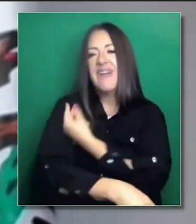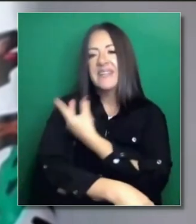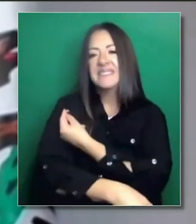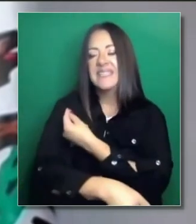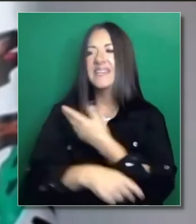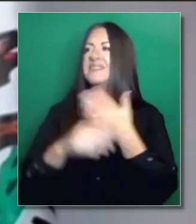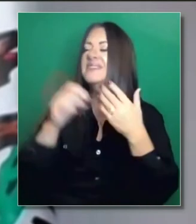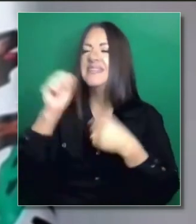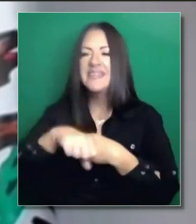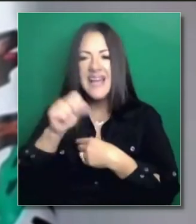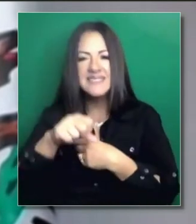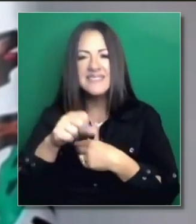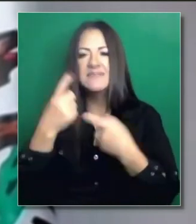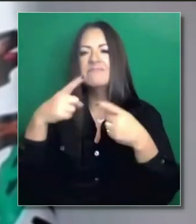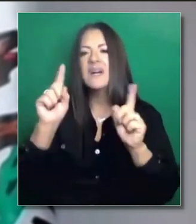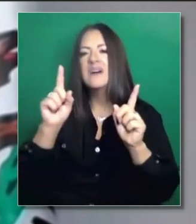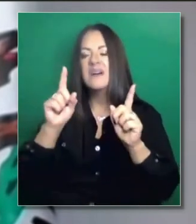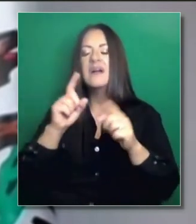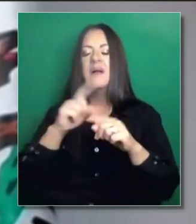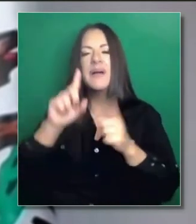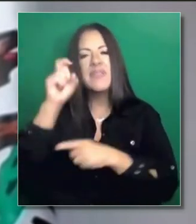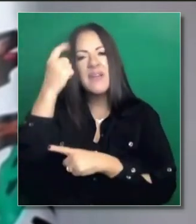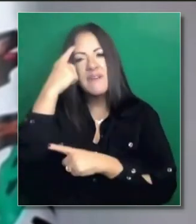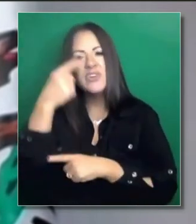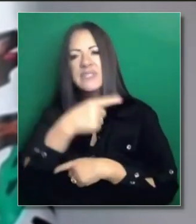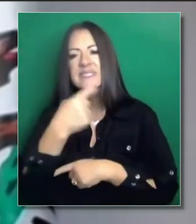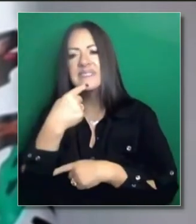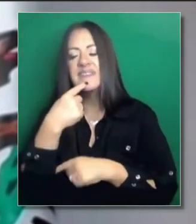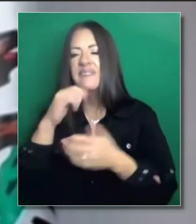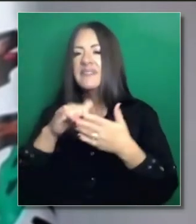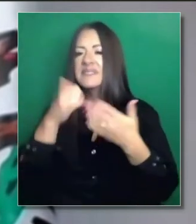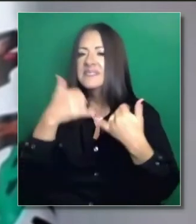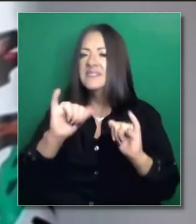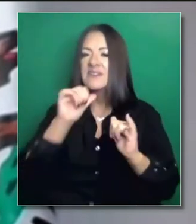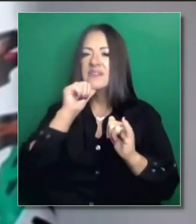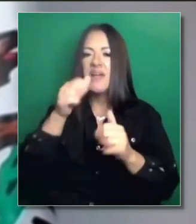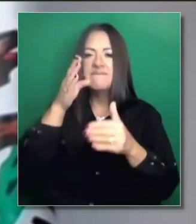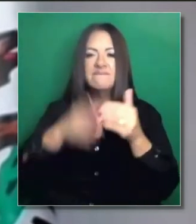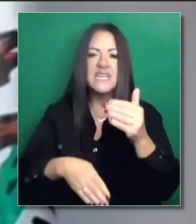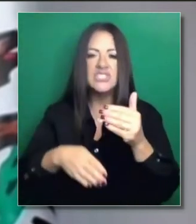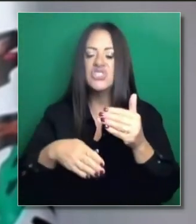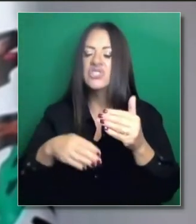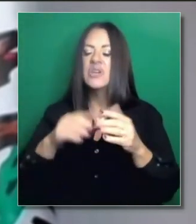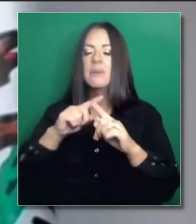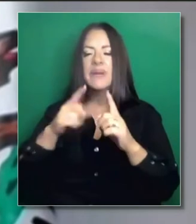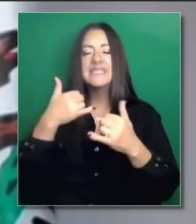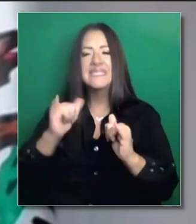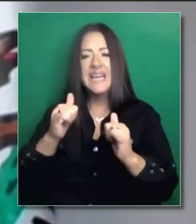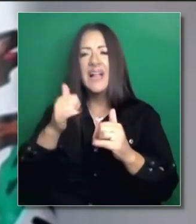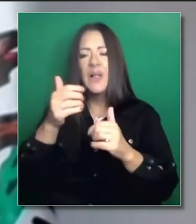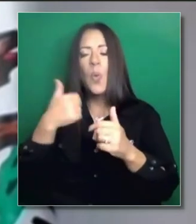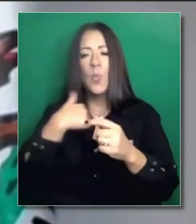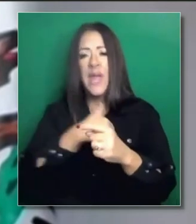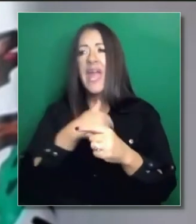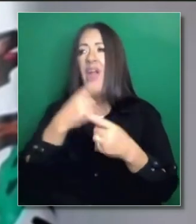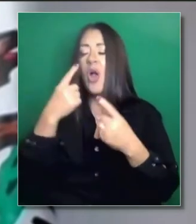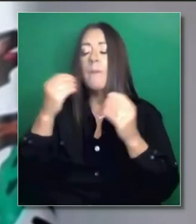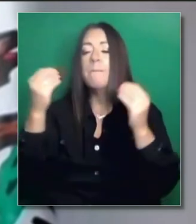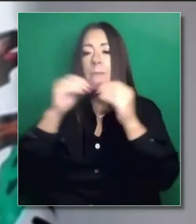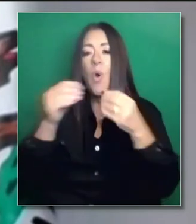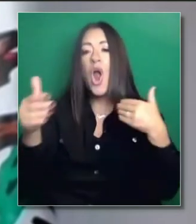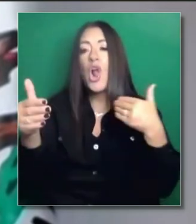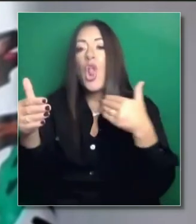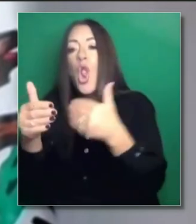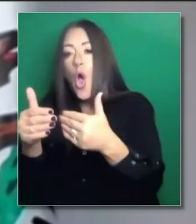tiene que ver con las vacunas. Tienen que llegar pronto. Estamos en la parte más oscura del túnel, pero hay